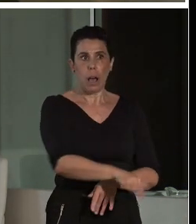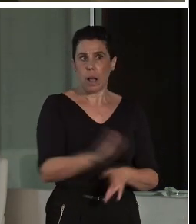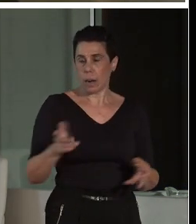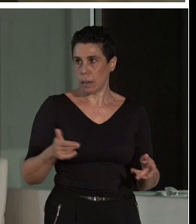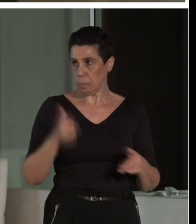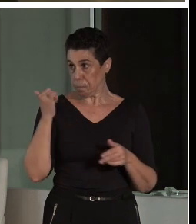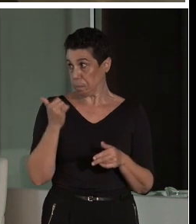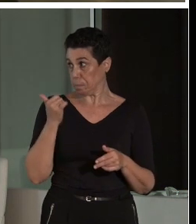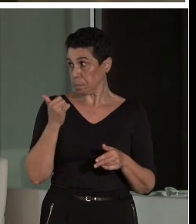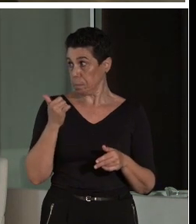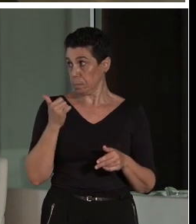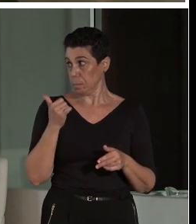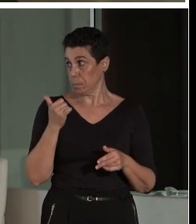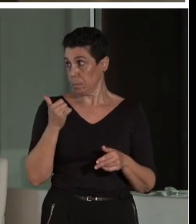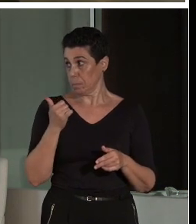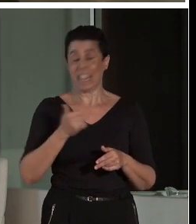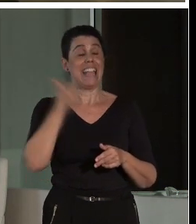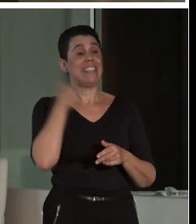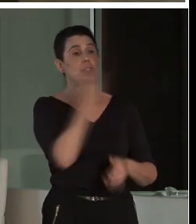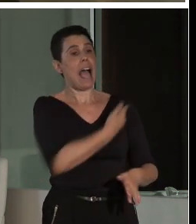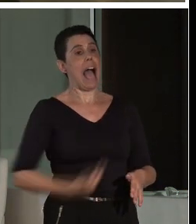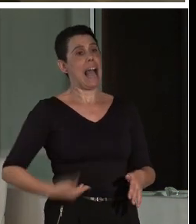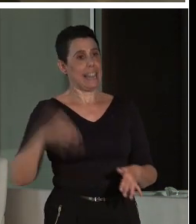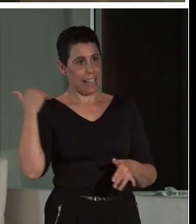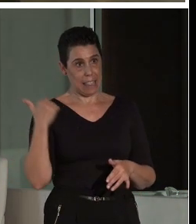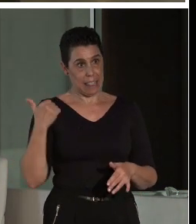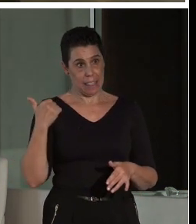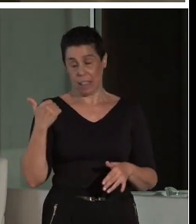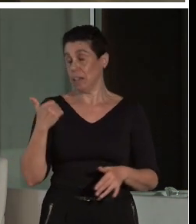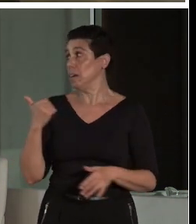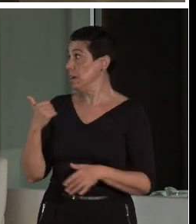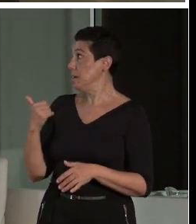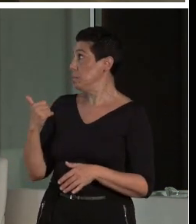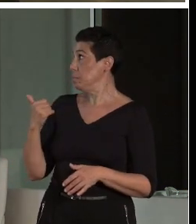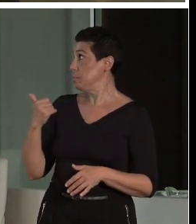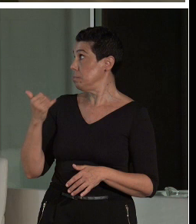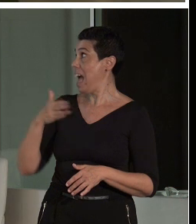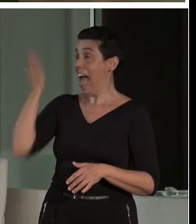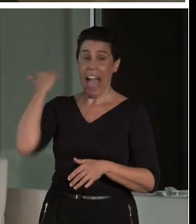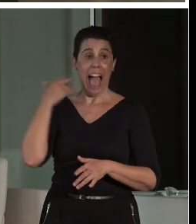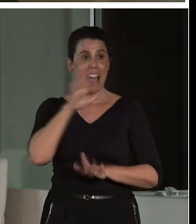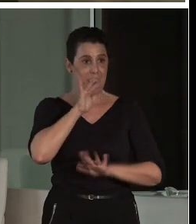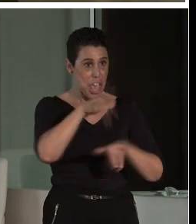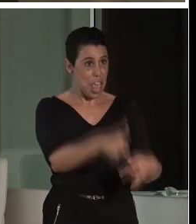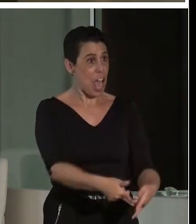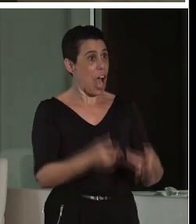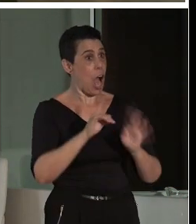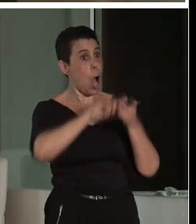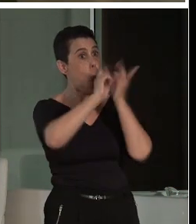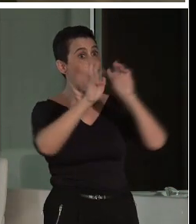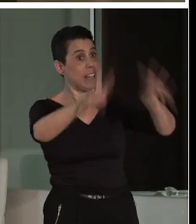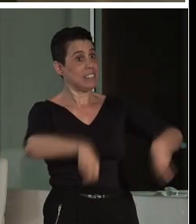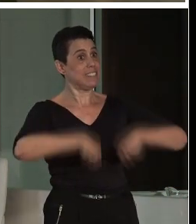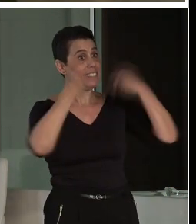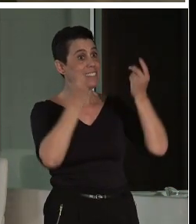este es el adarbe de la Alcazaba. Así estaba y así luce ahora, después de un estudio